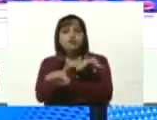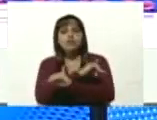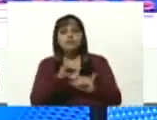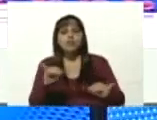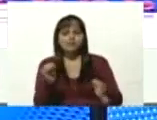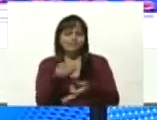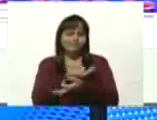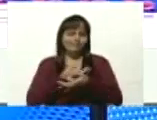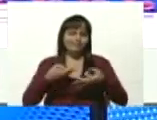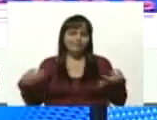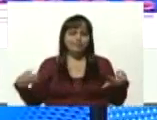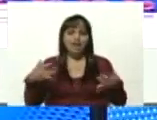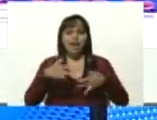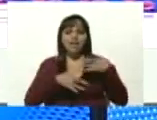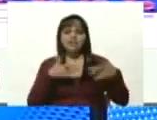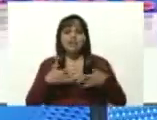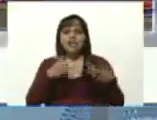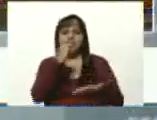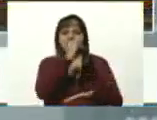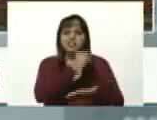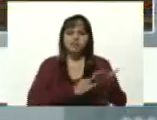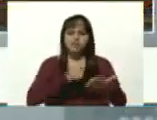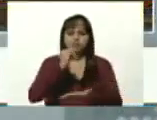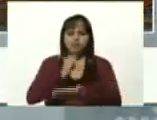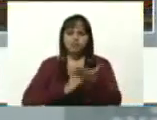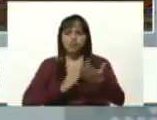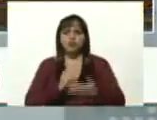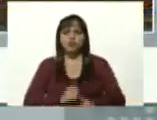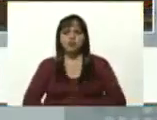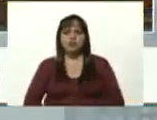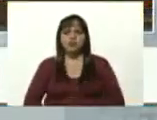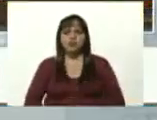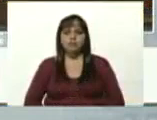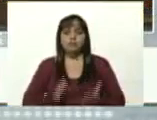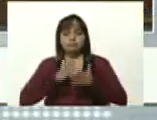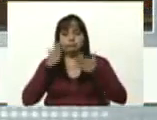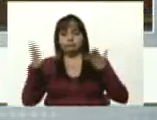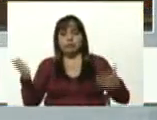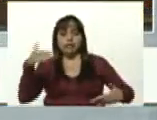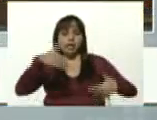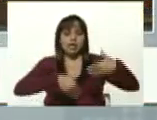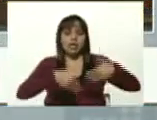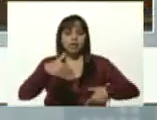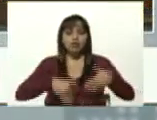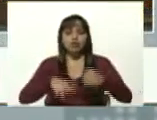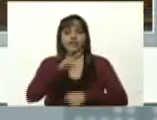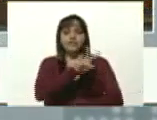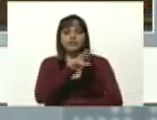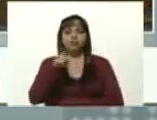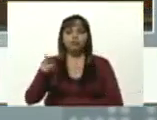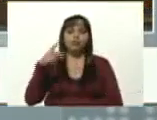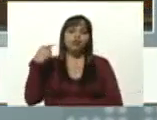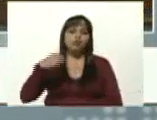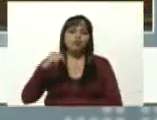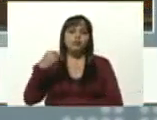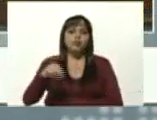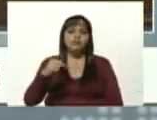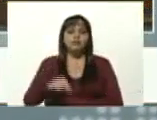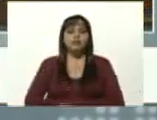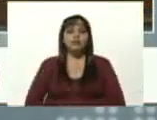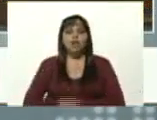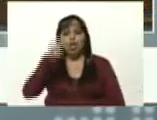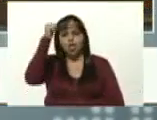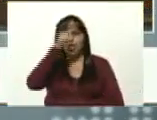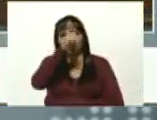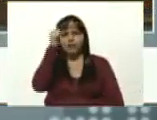manera exitosa las inscripciones para las mega elecciones de el 21 de noviembre domingo